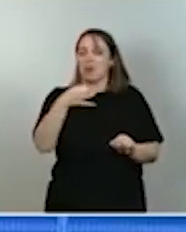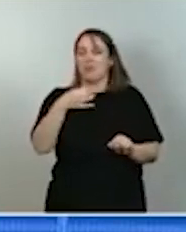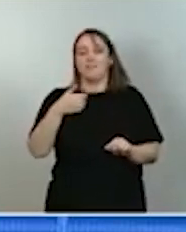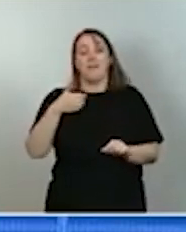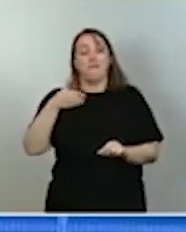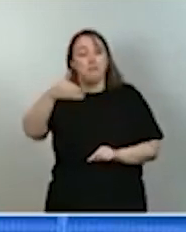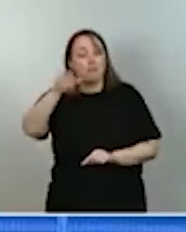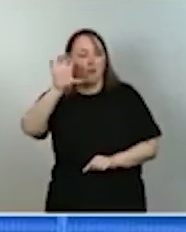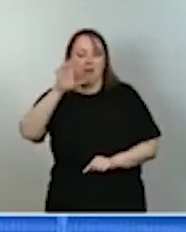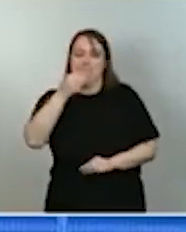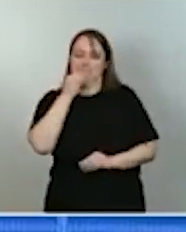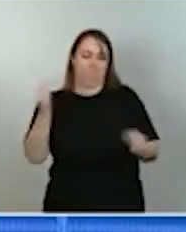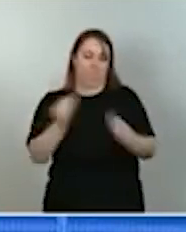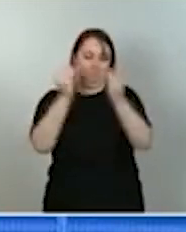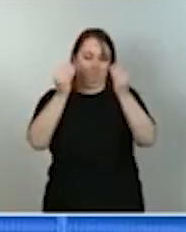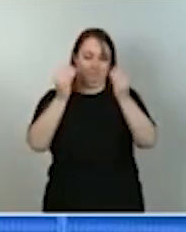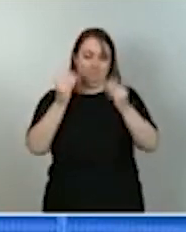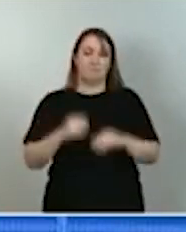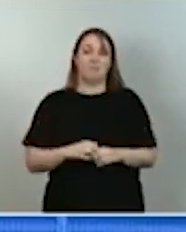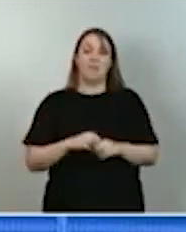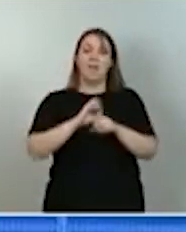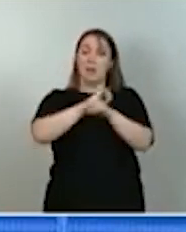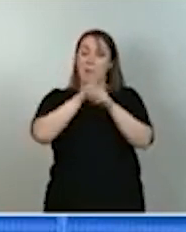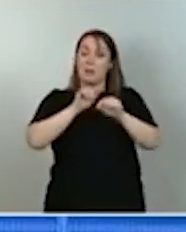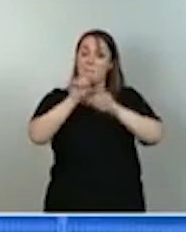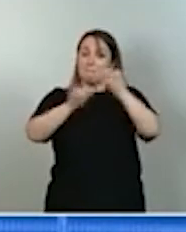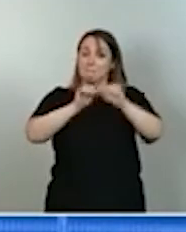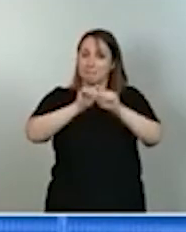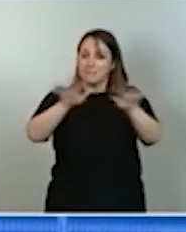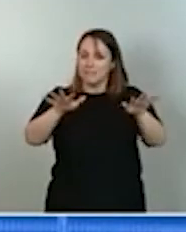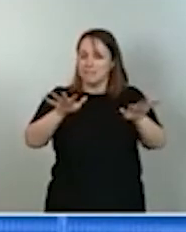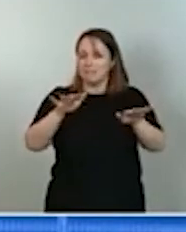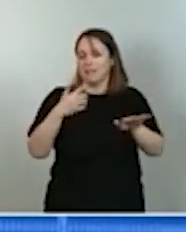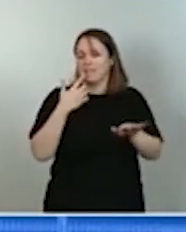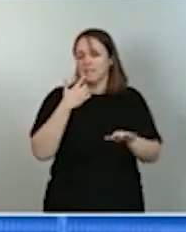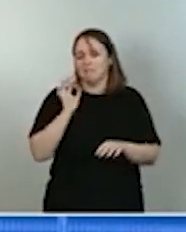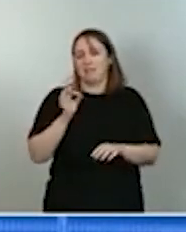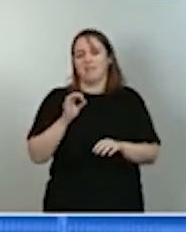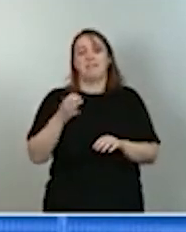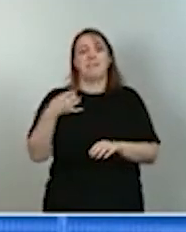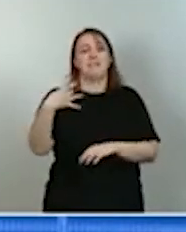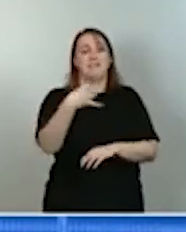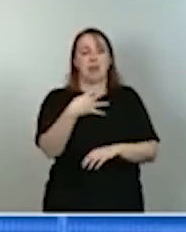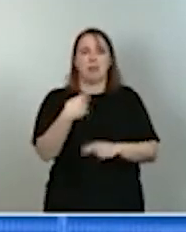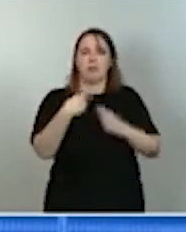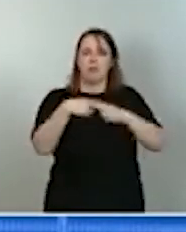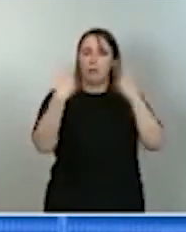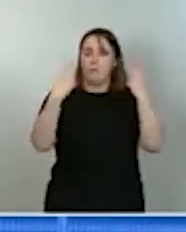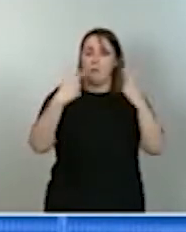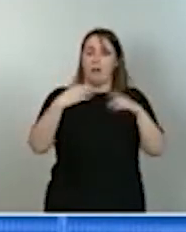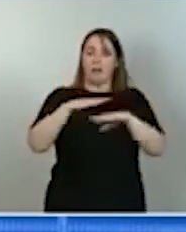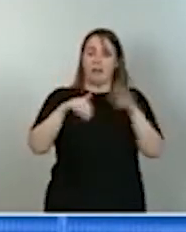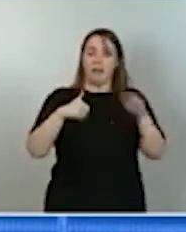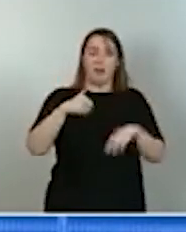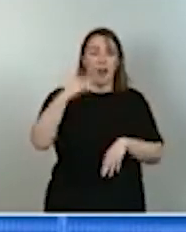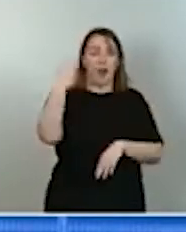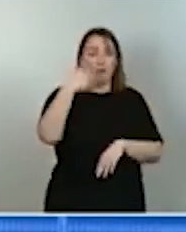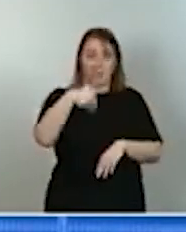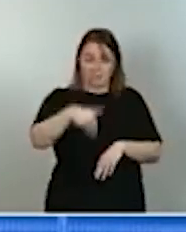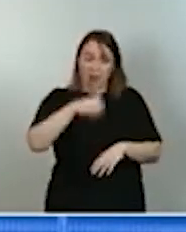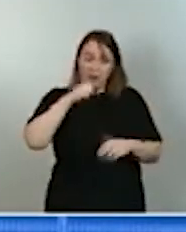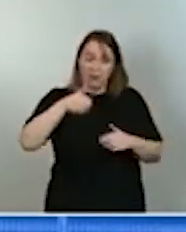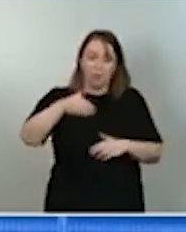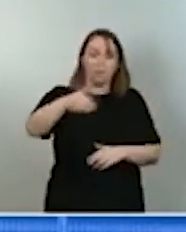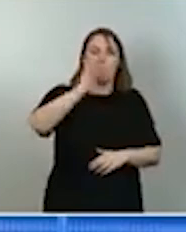La respuesta a la pandemia exige un aumento muy importante de la deuda pública, que podría ser un lastre para las generaciones futuras si no se invierte